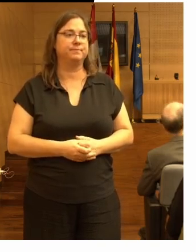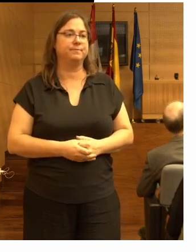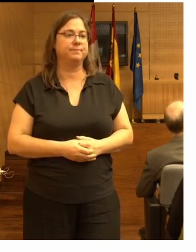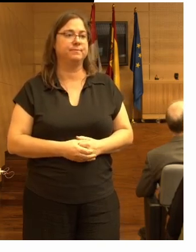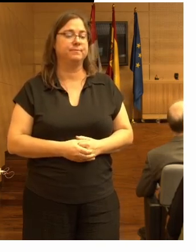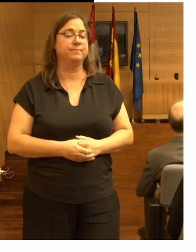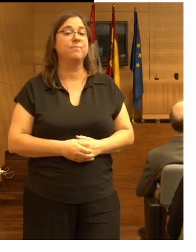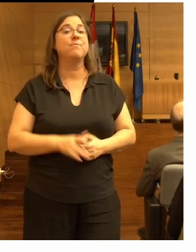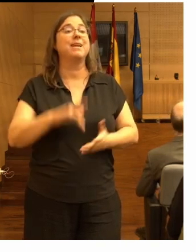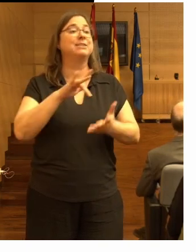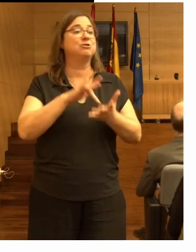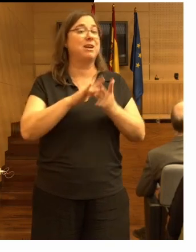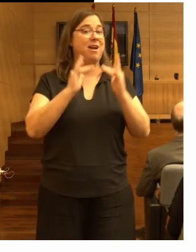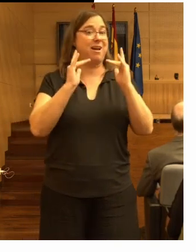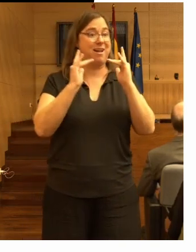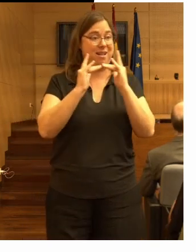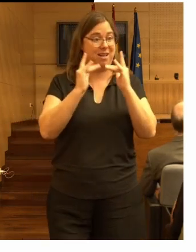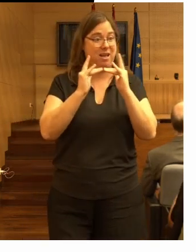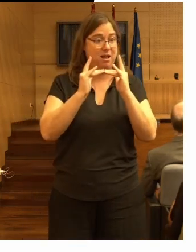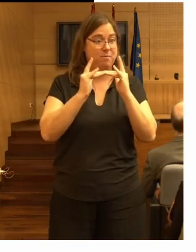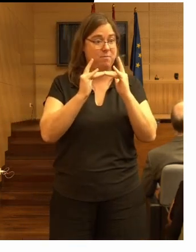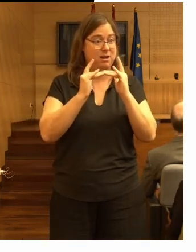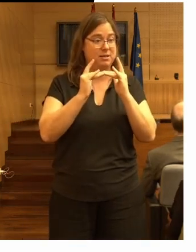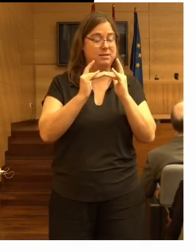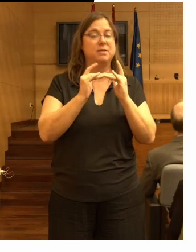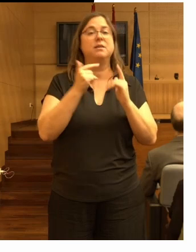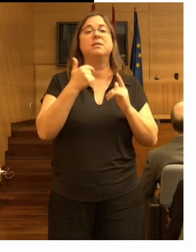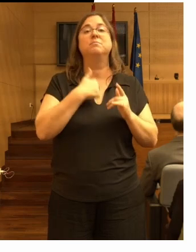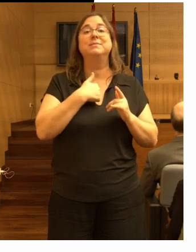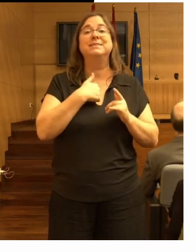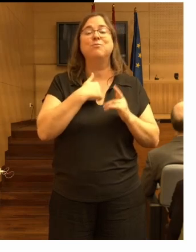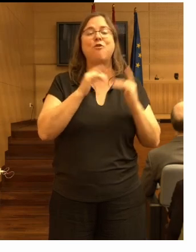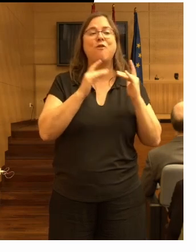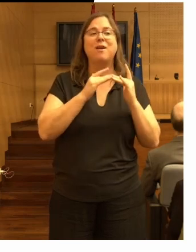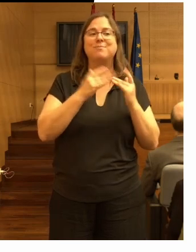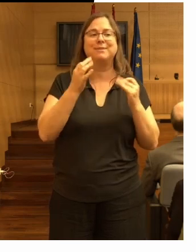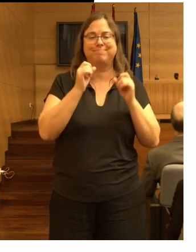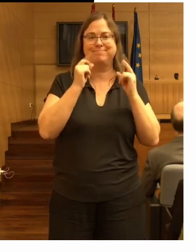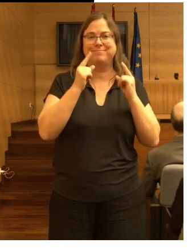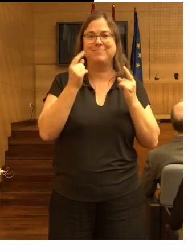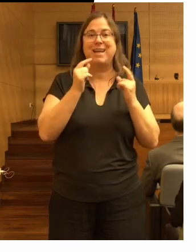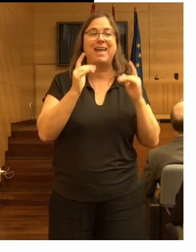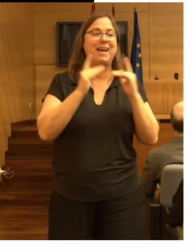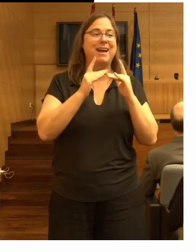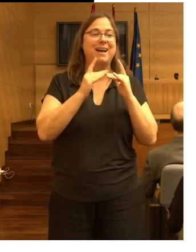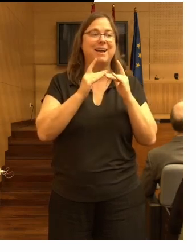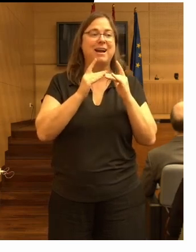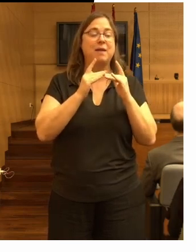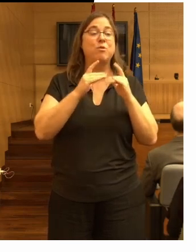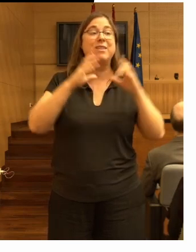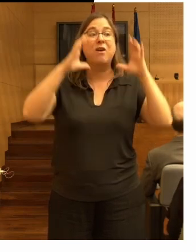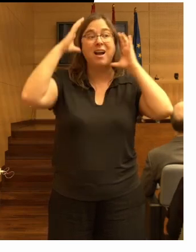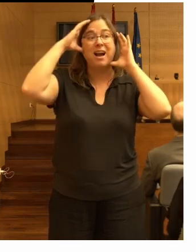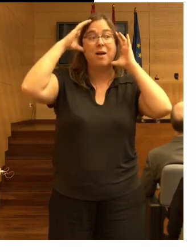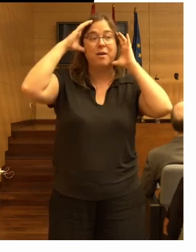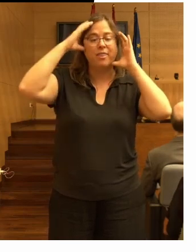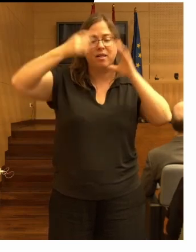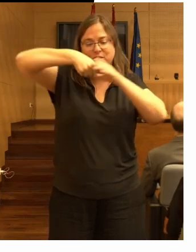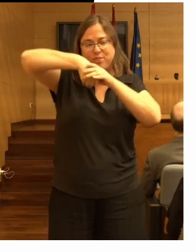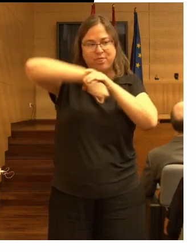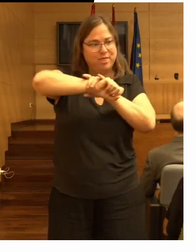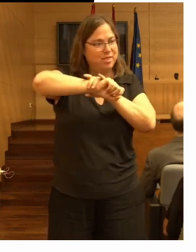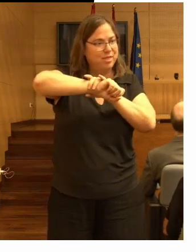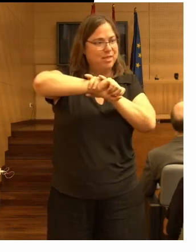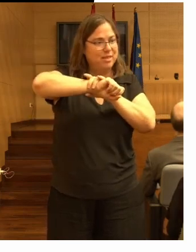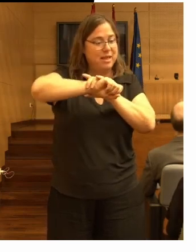había camas y se dieron cuenta en este grupo y se dieron cuenta de que había camas en las que se podía colar una cabeza entera por